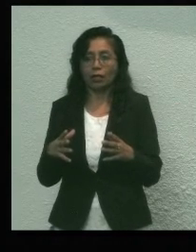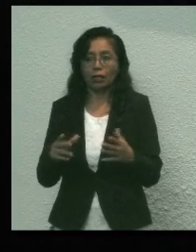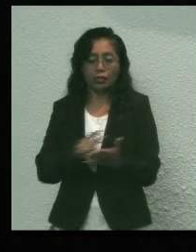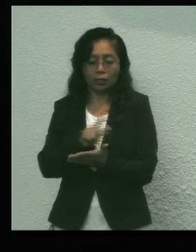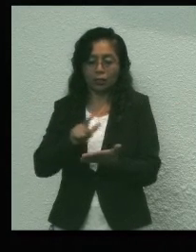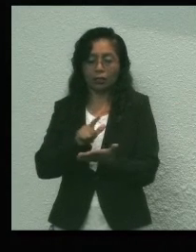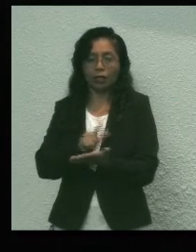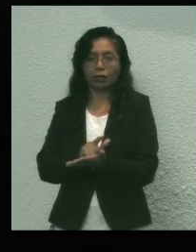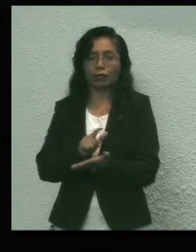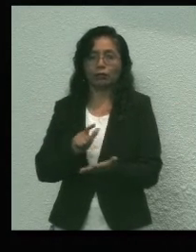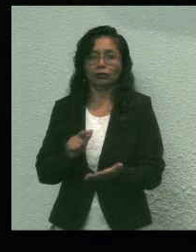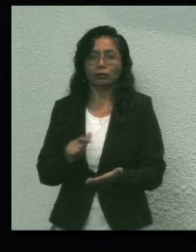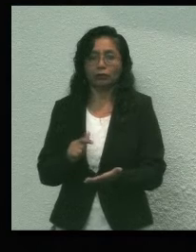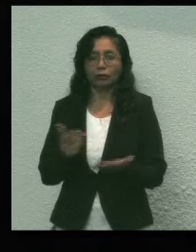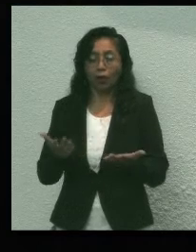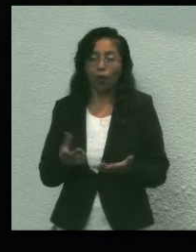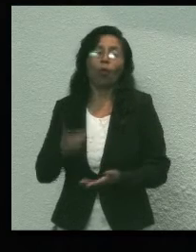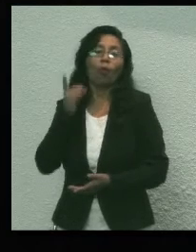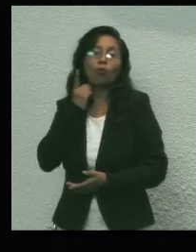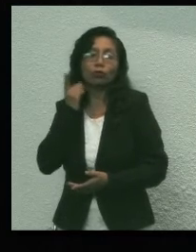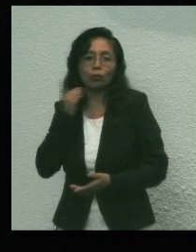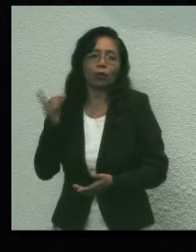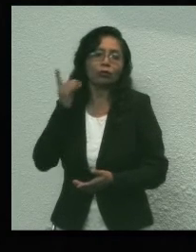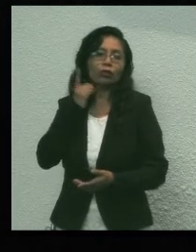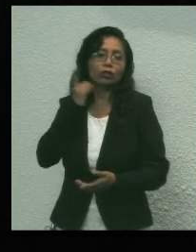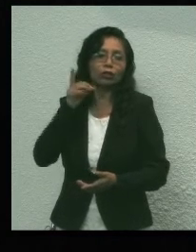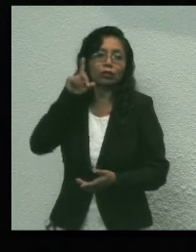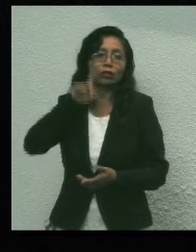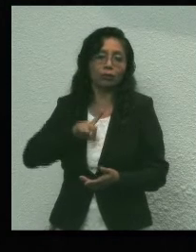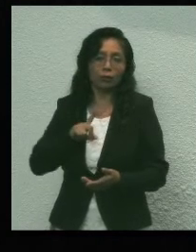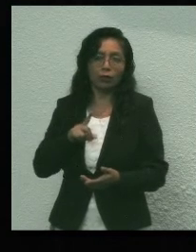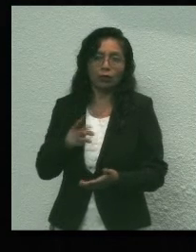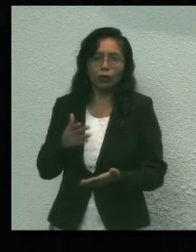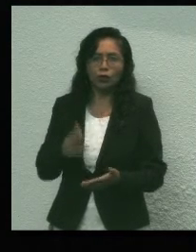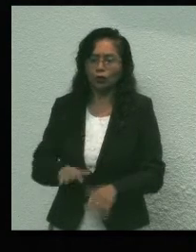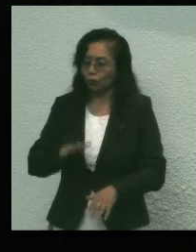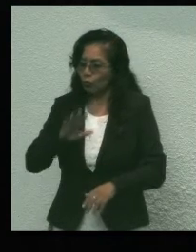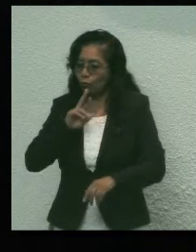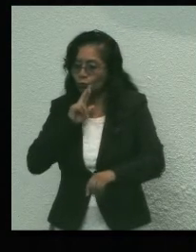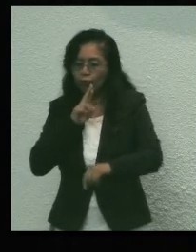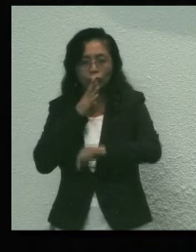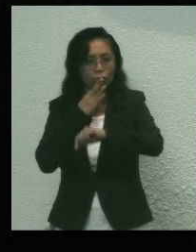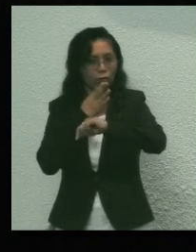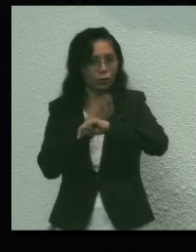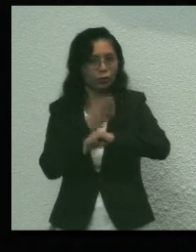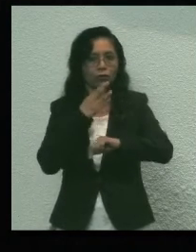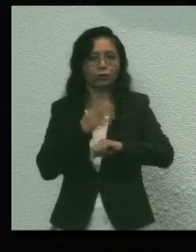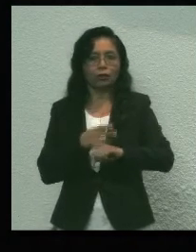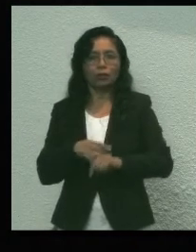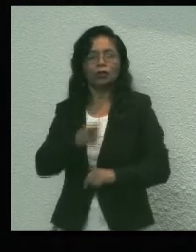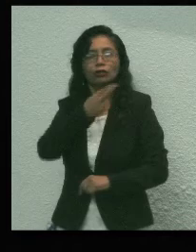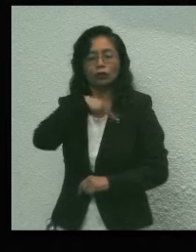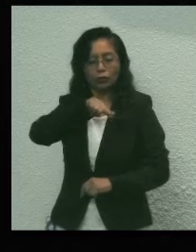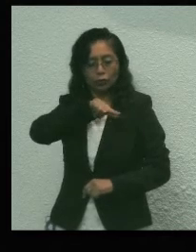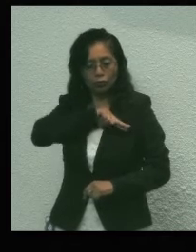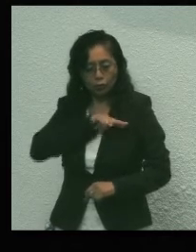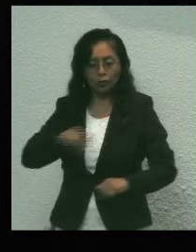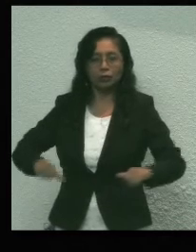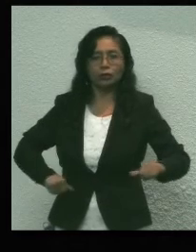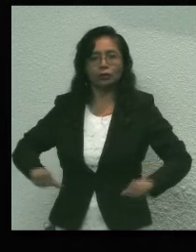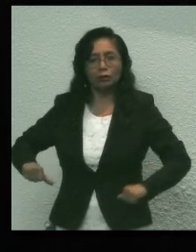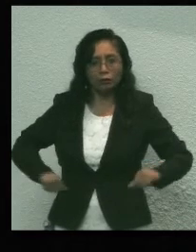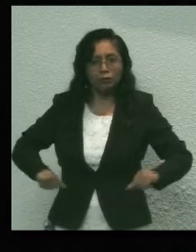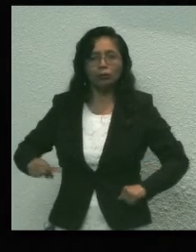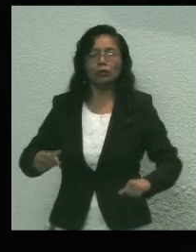estatal. Como diputadas y diputados asumimos ser responsables de nuestras acciones y